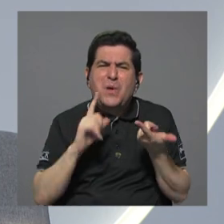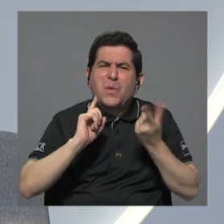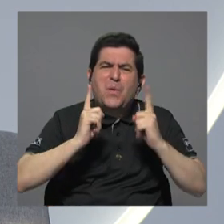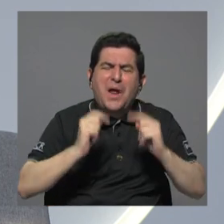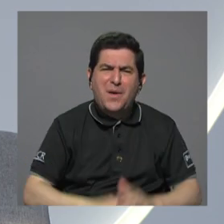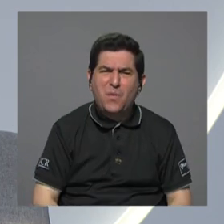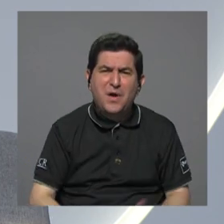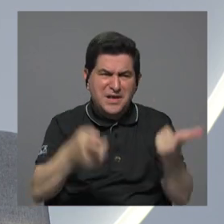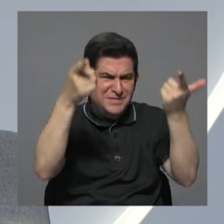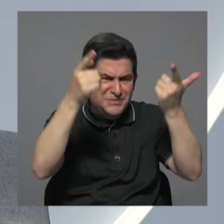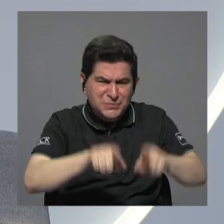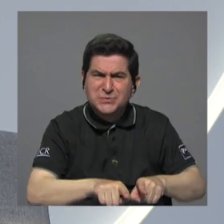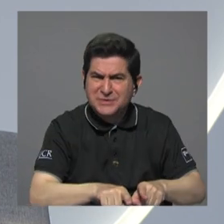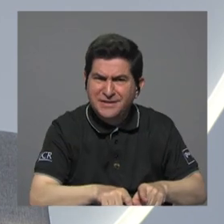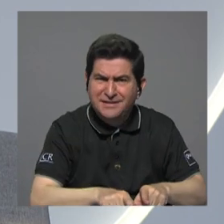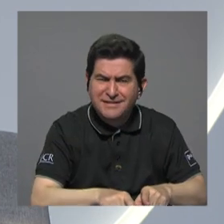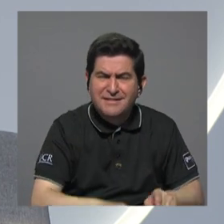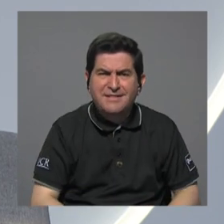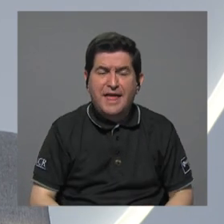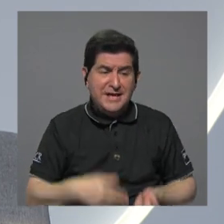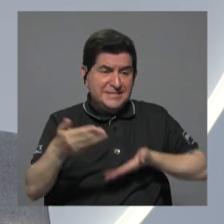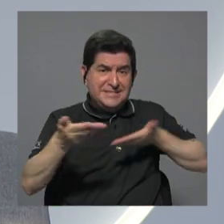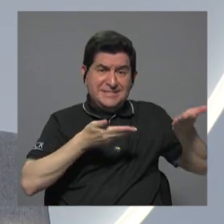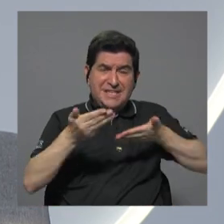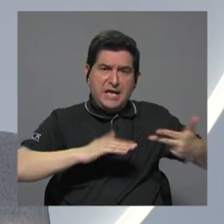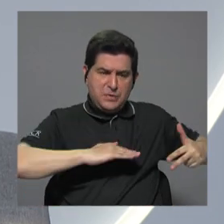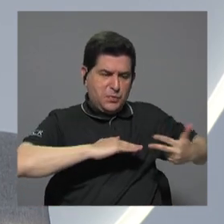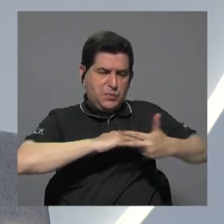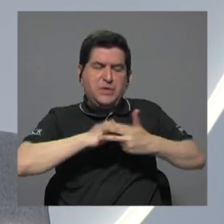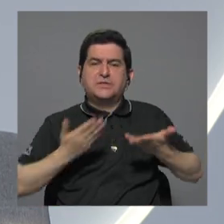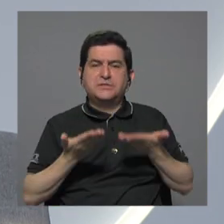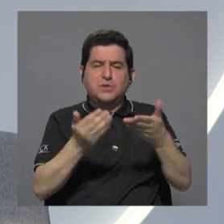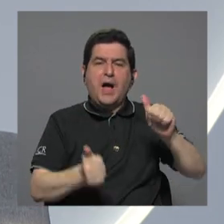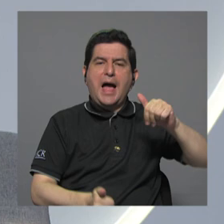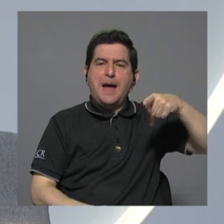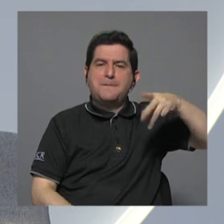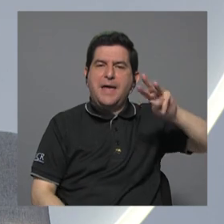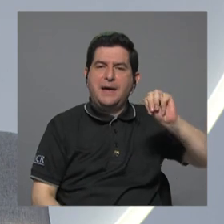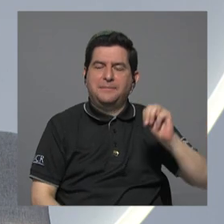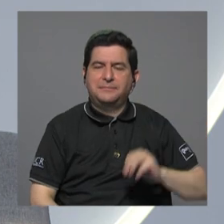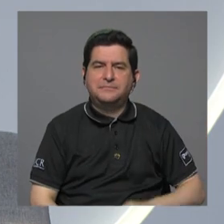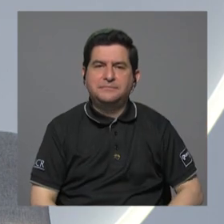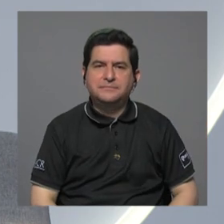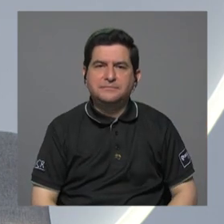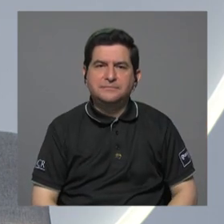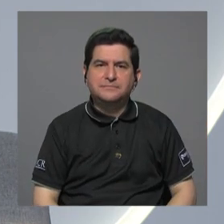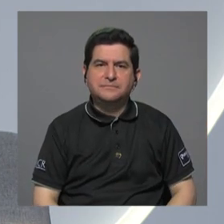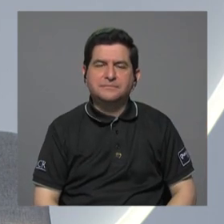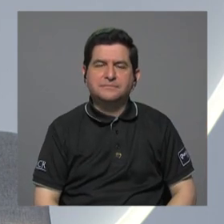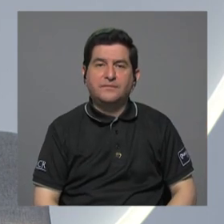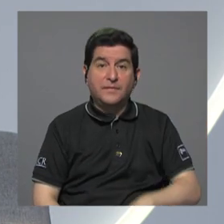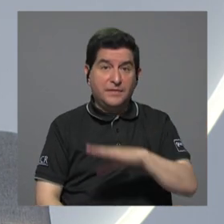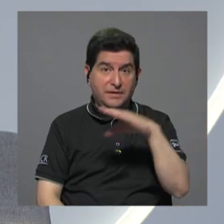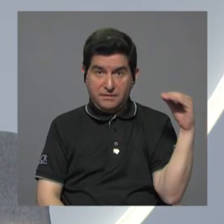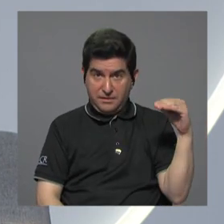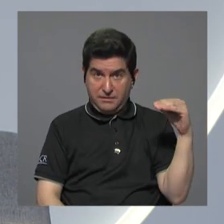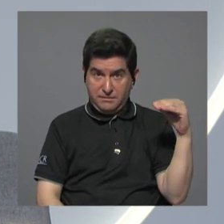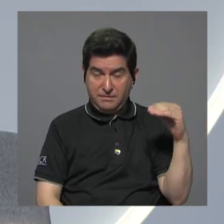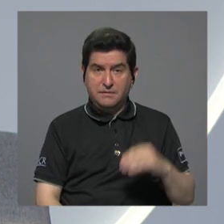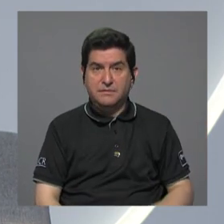que se está dando con el servicio portuario ofrecido por APM Terminals y cuál es